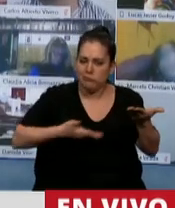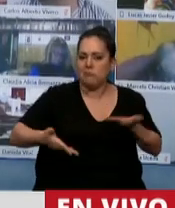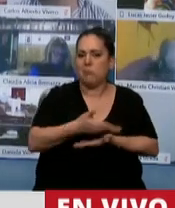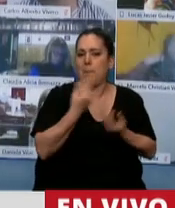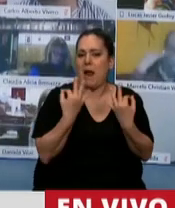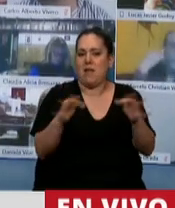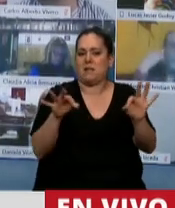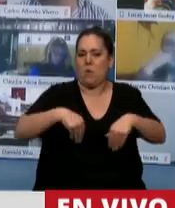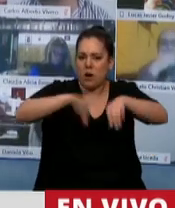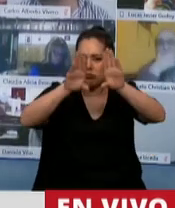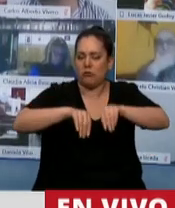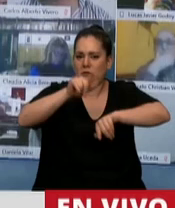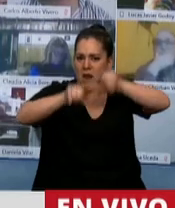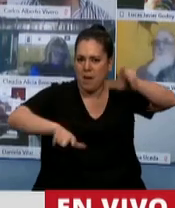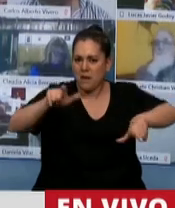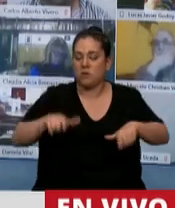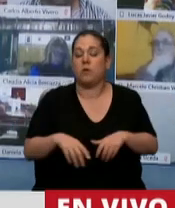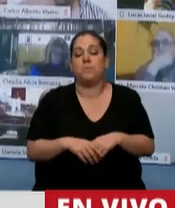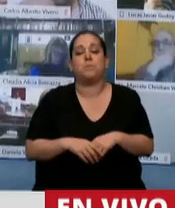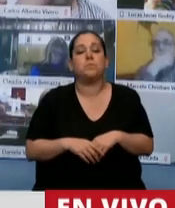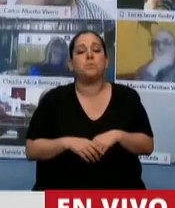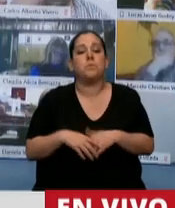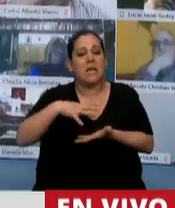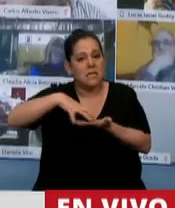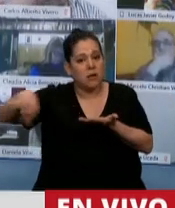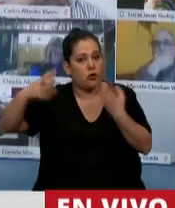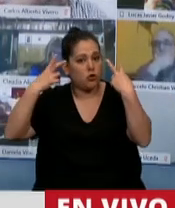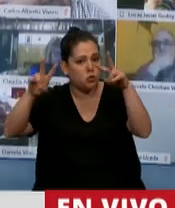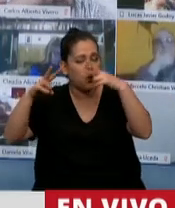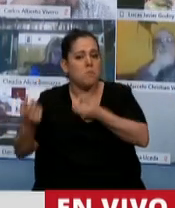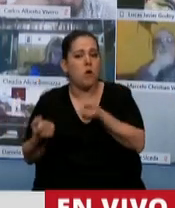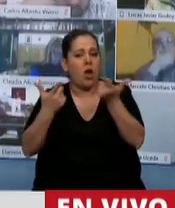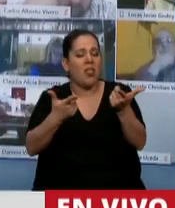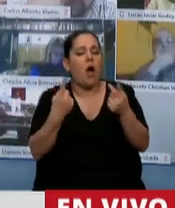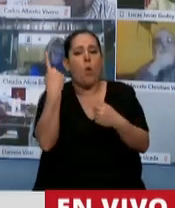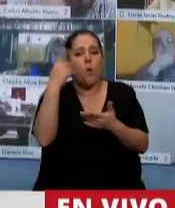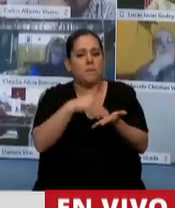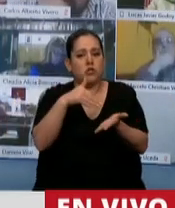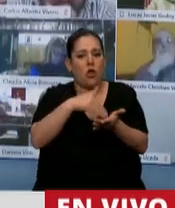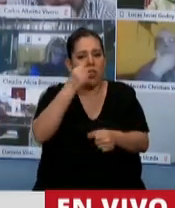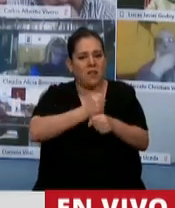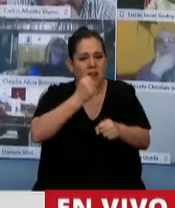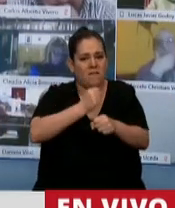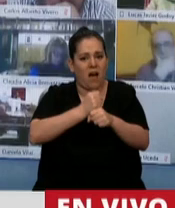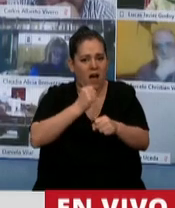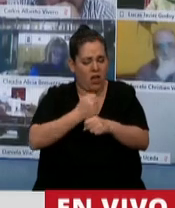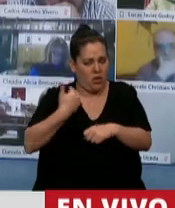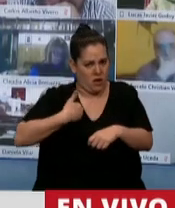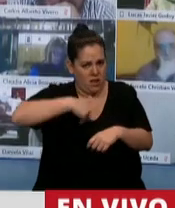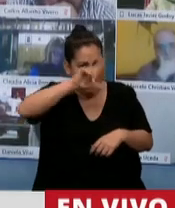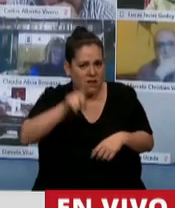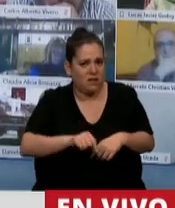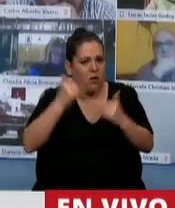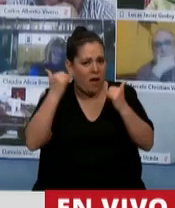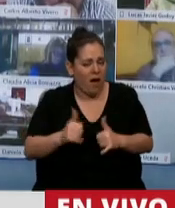sostener a un sector que da empleo a más de un millón de trabajadores en todo el territorio argentino, un sector que